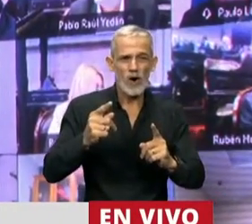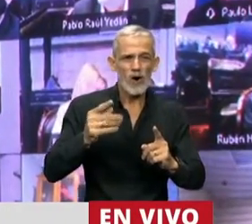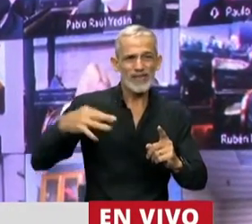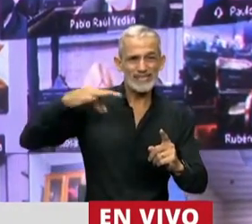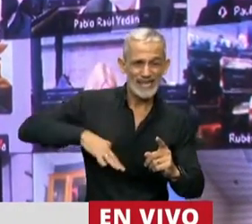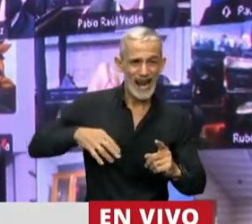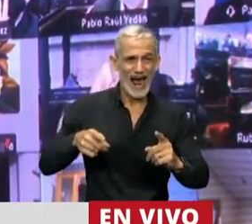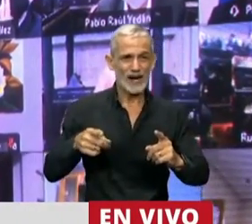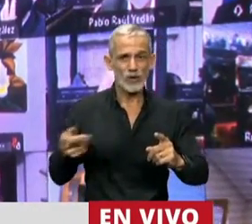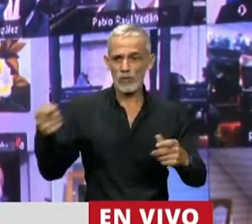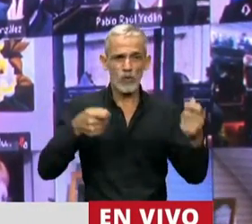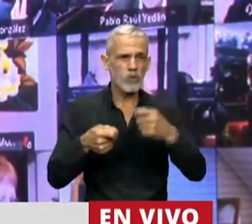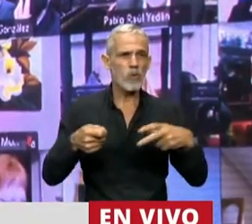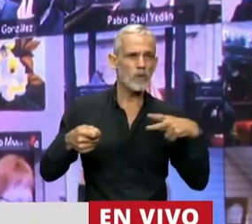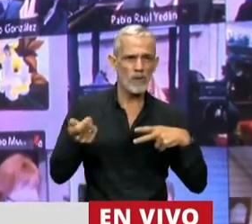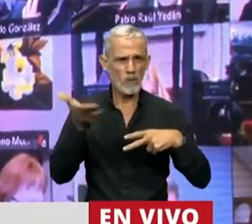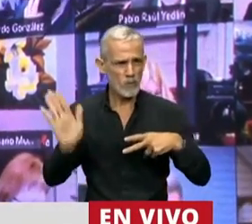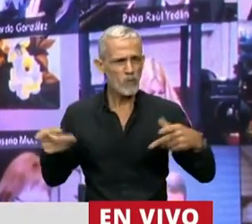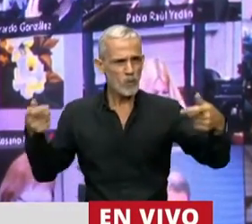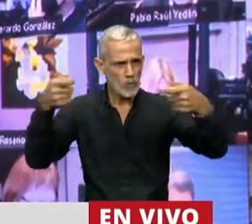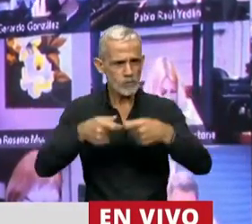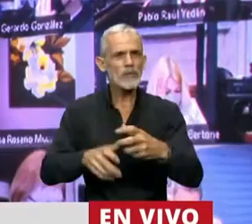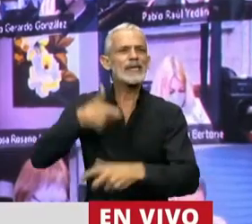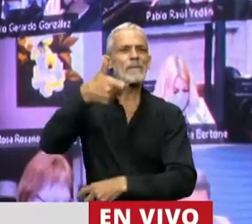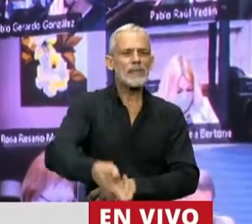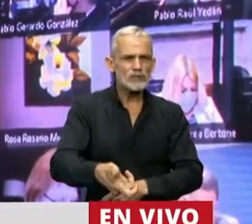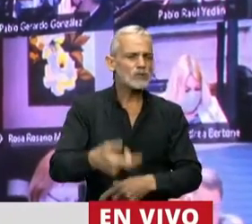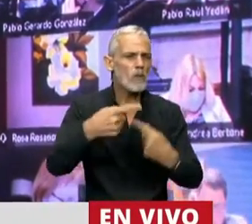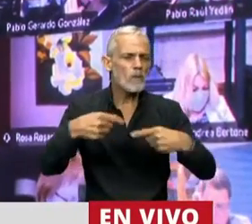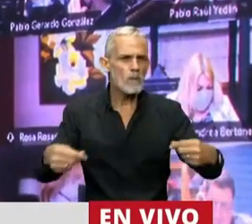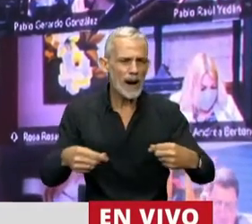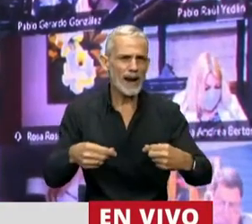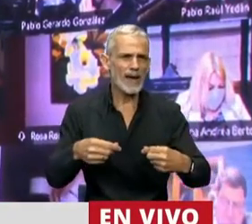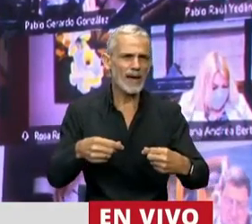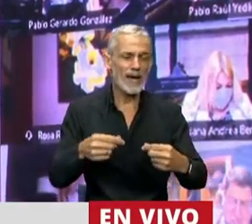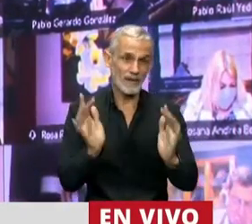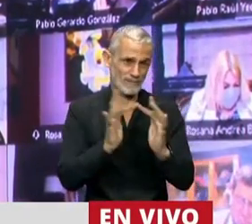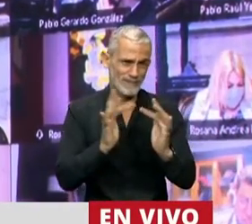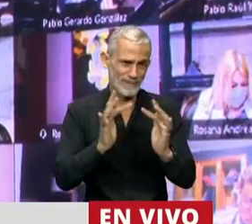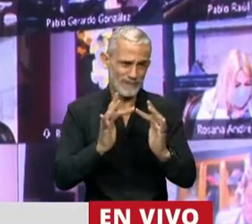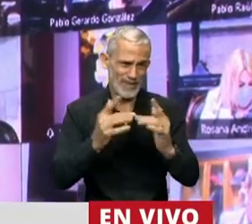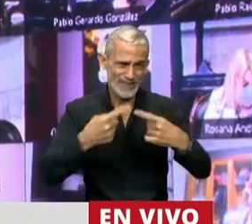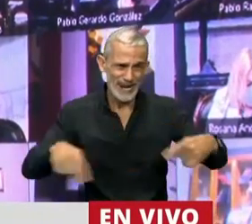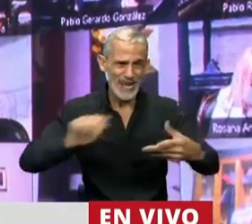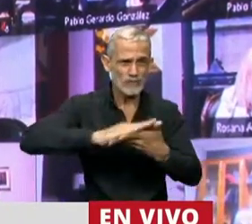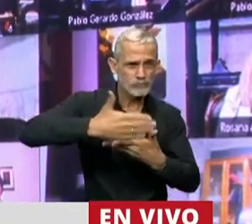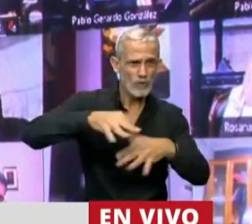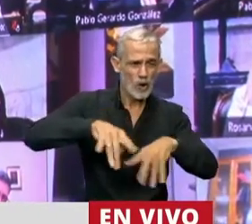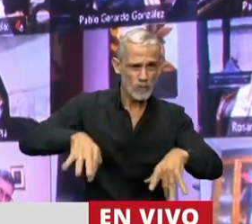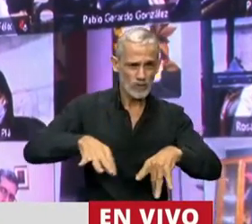salarios y en una importantísima inversión digital con respecto a RECAS.